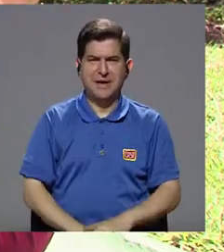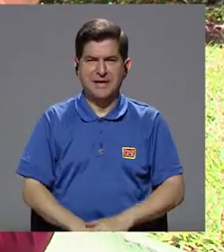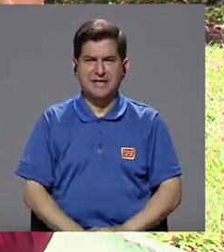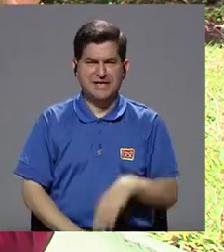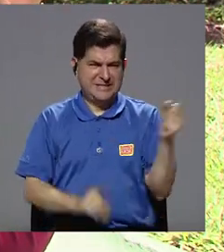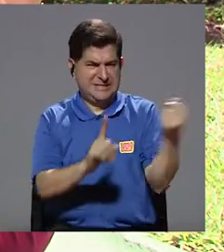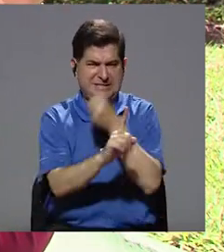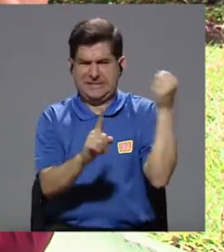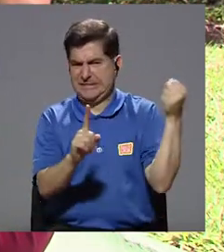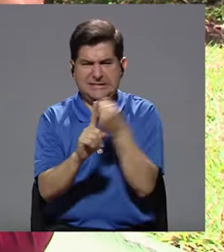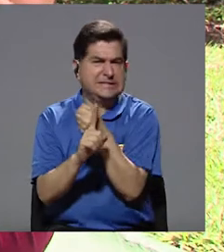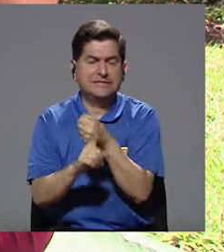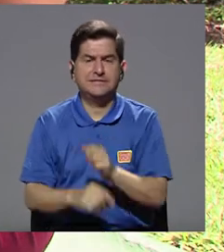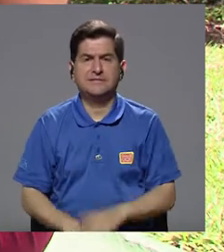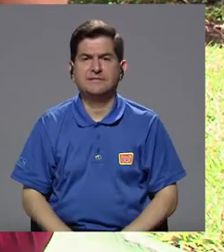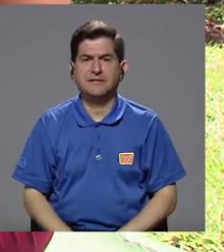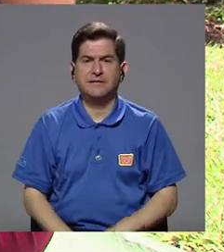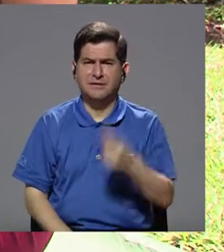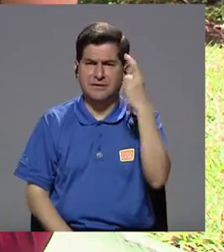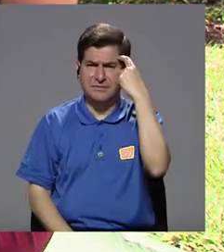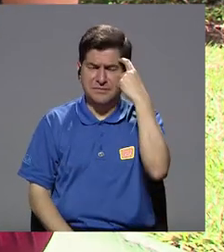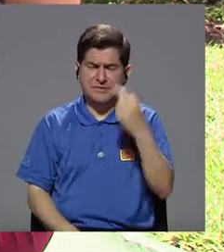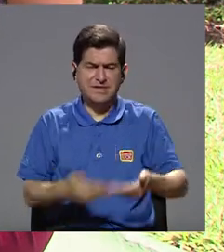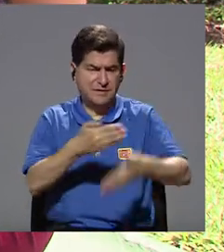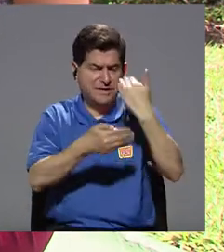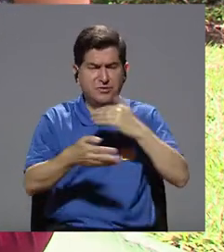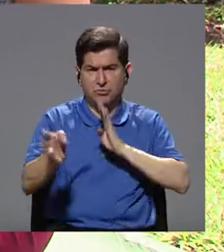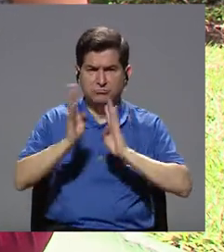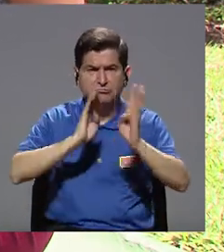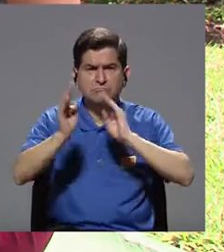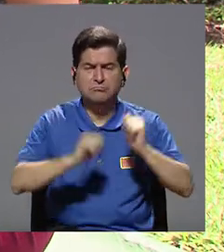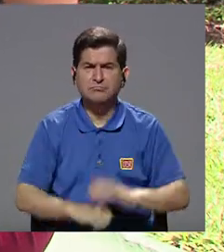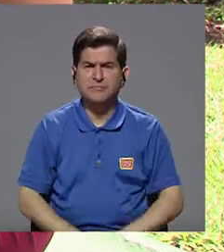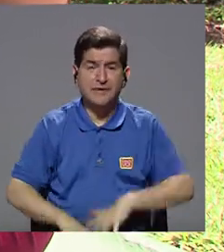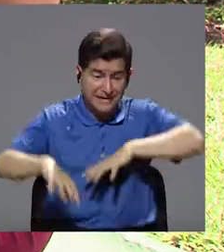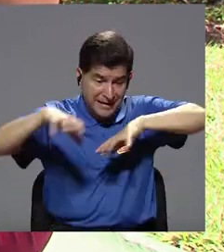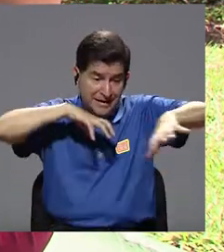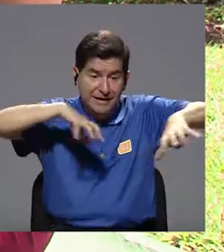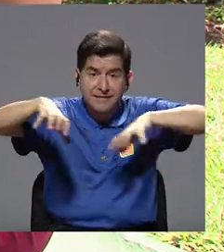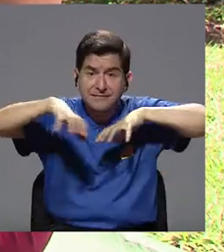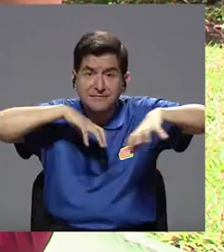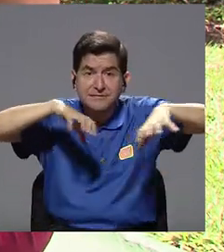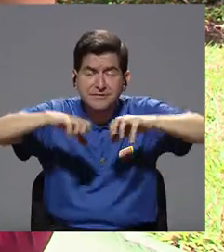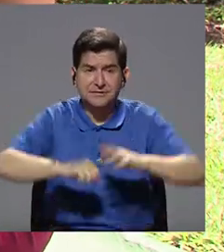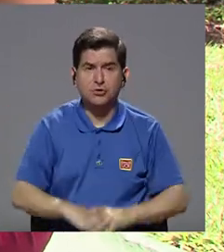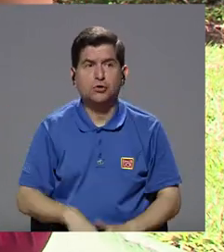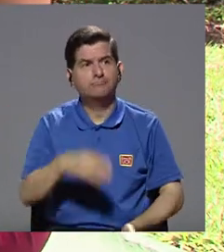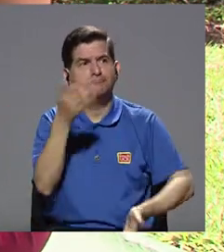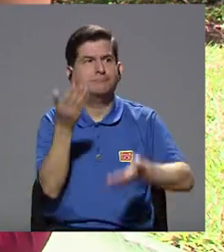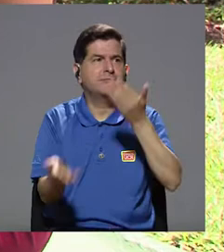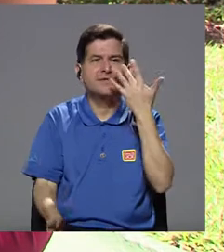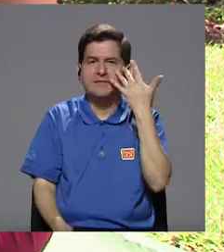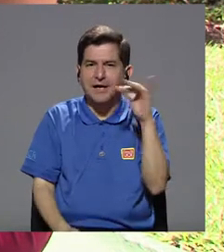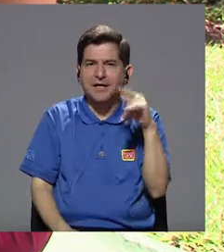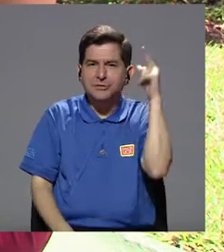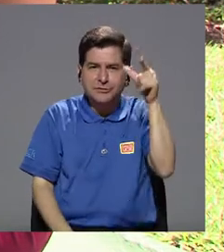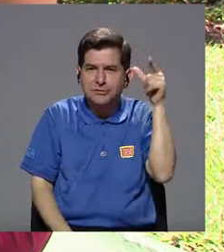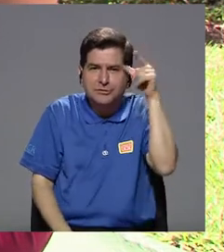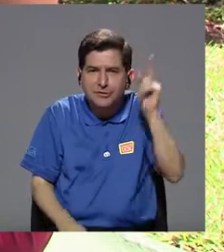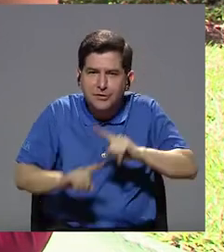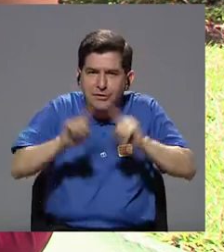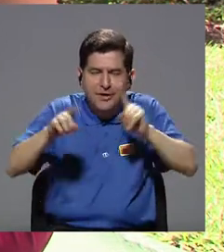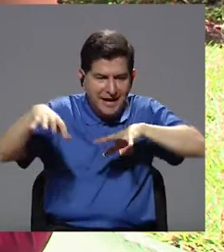crueldad, que también hablamos un poquito en el segmento anterior. ¿Qué acciones, aunque tal vez parezca obvio, pero